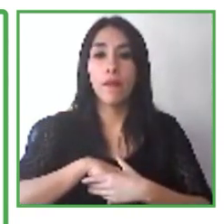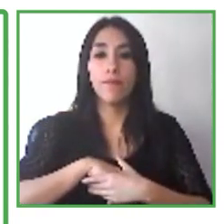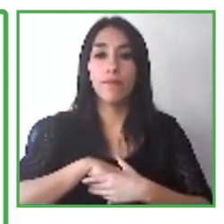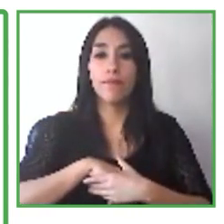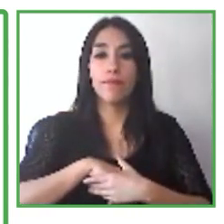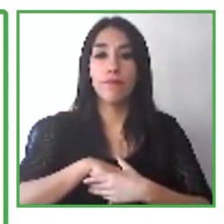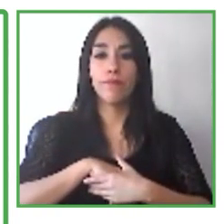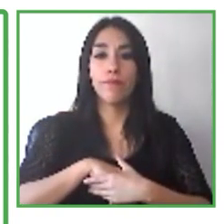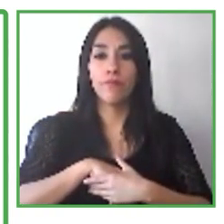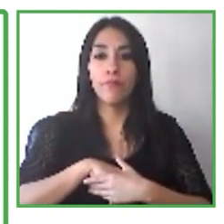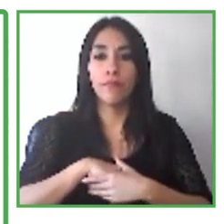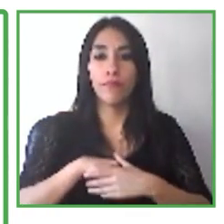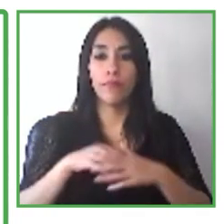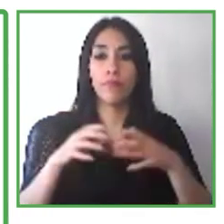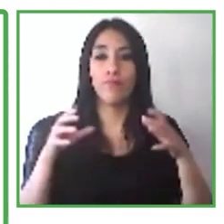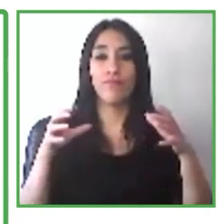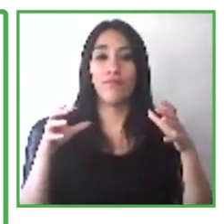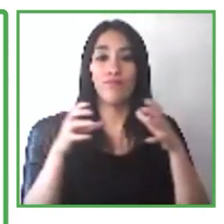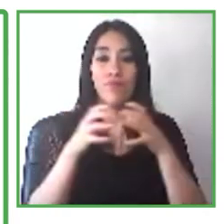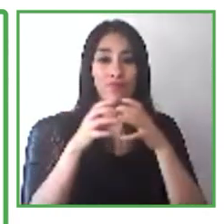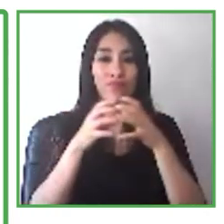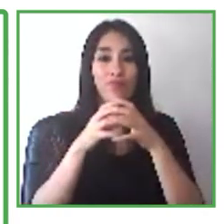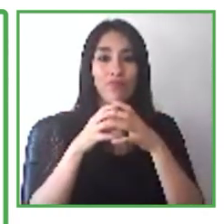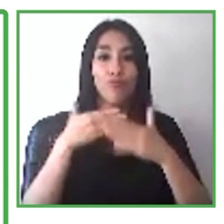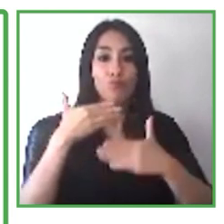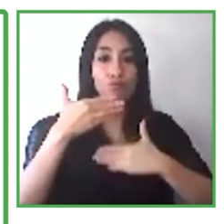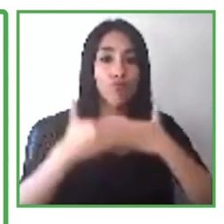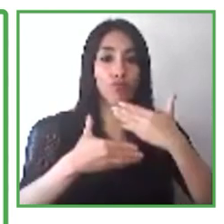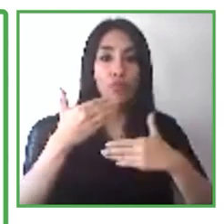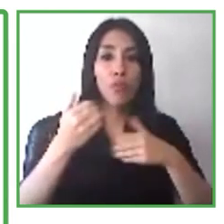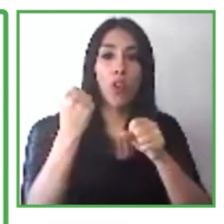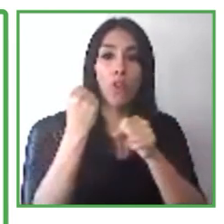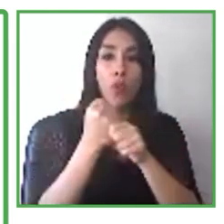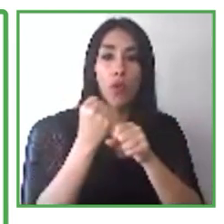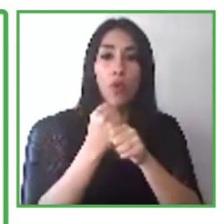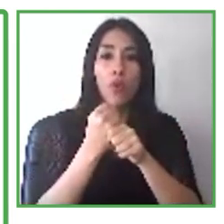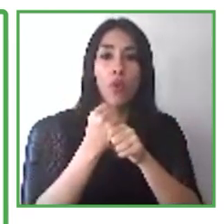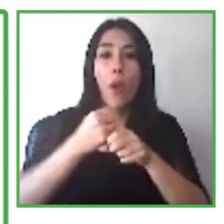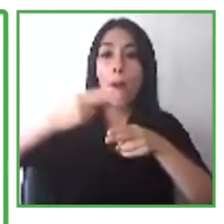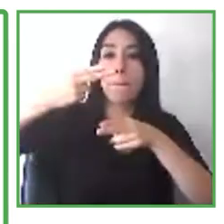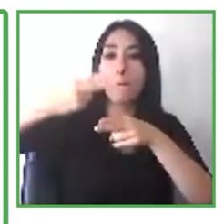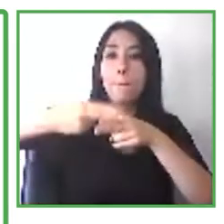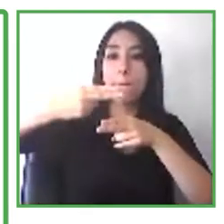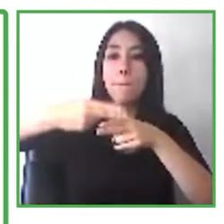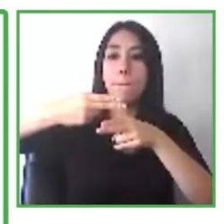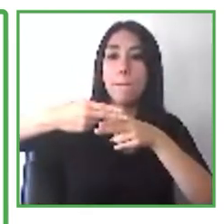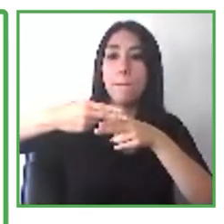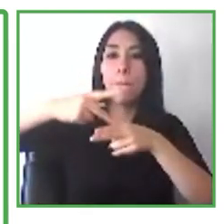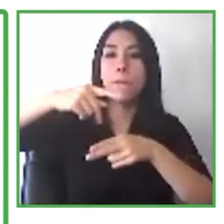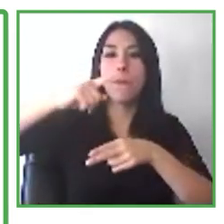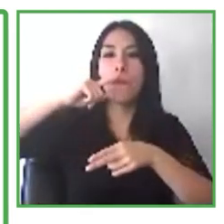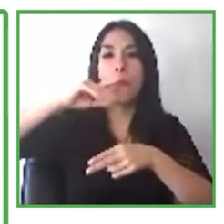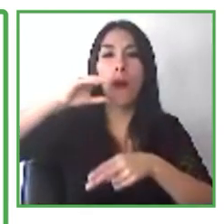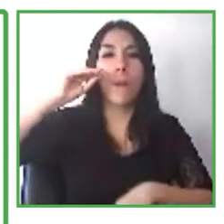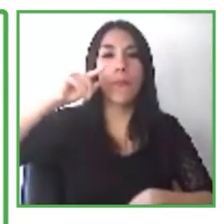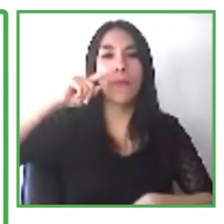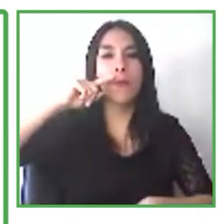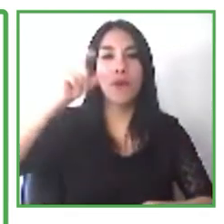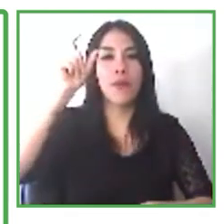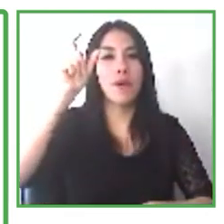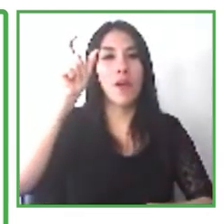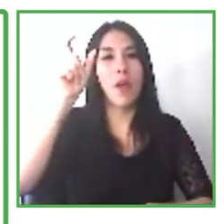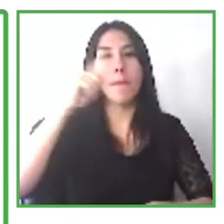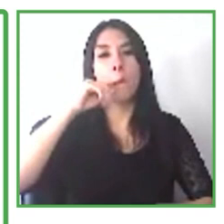Américas. Tenemos este proyecto que le permite a las personas estar empoderadas, a las personas con